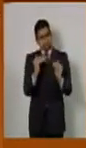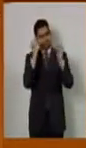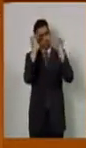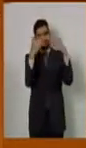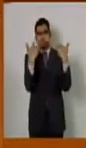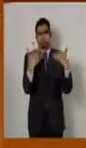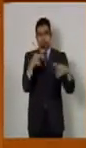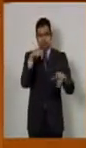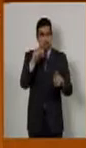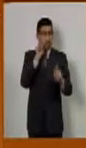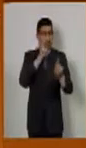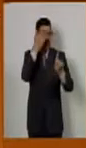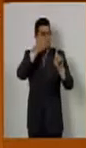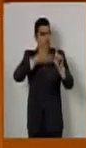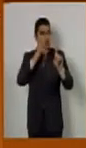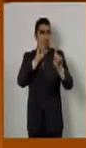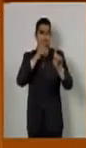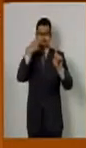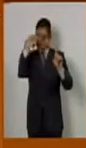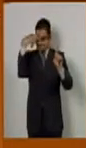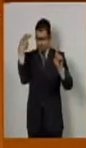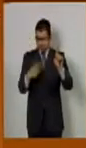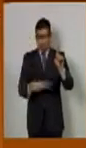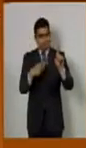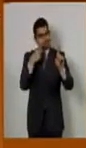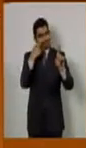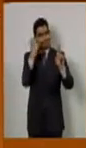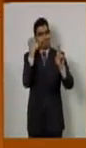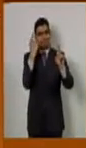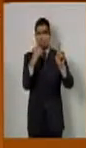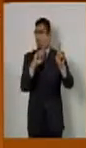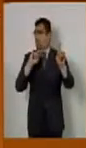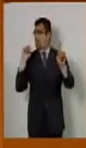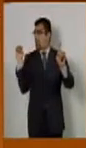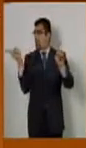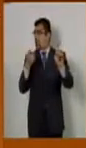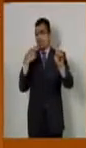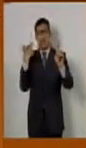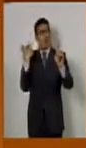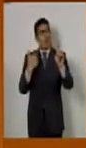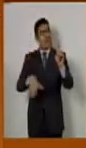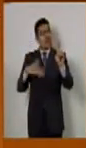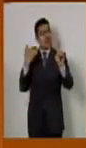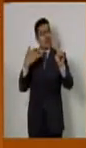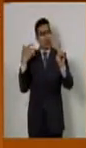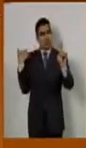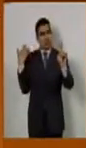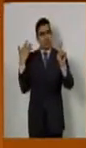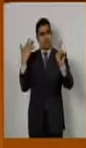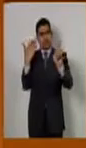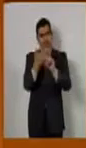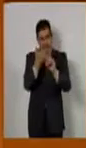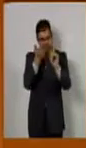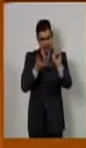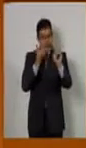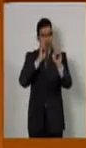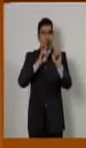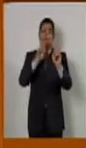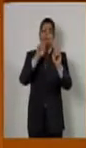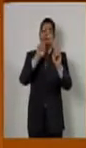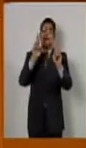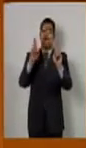mujeres mexicanas más destacadas de los últimos tiempos. La maestra Julia